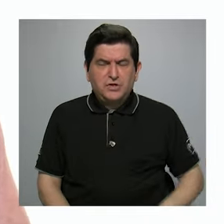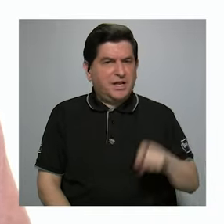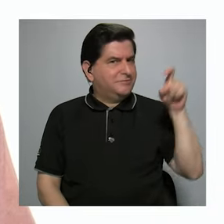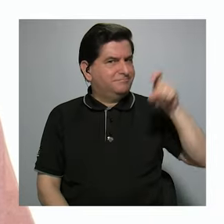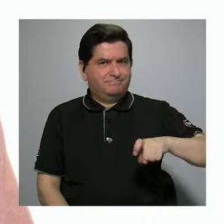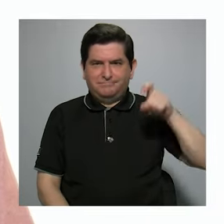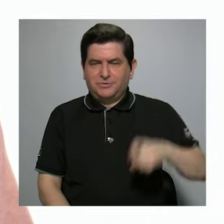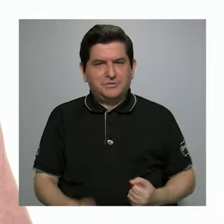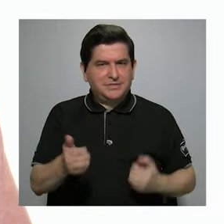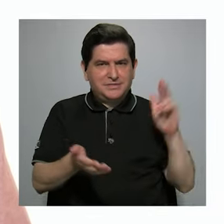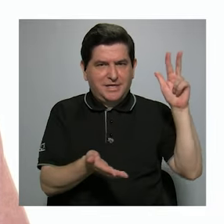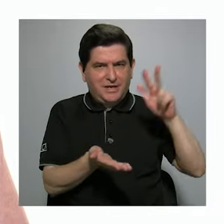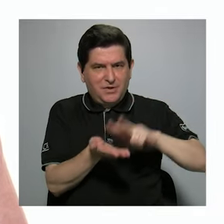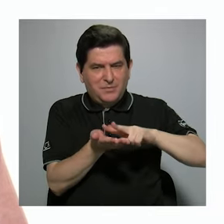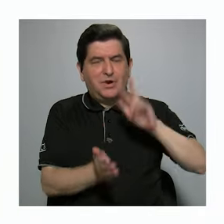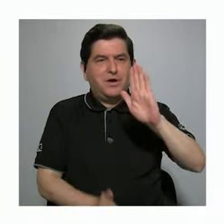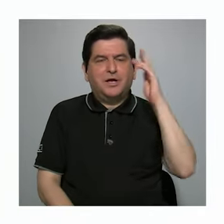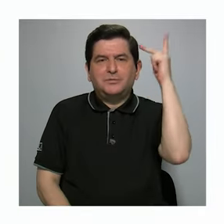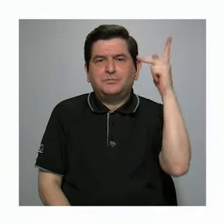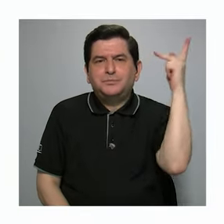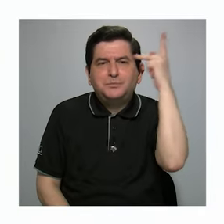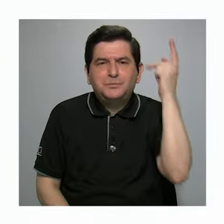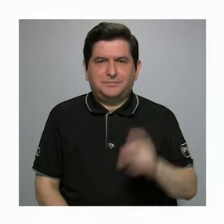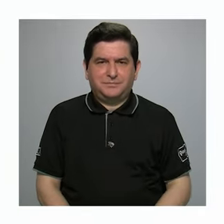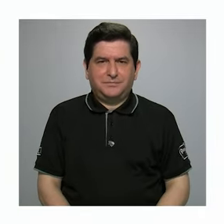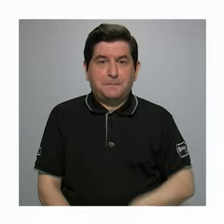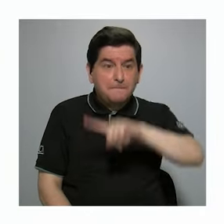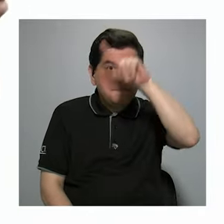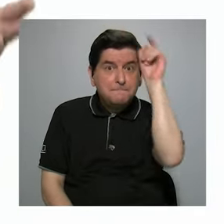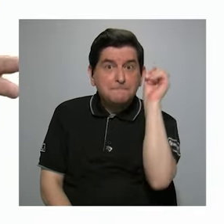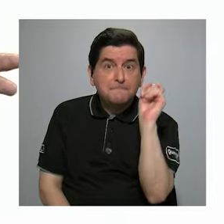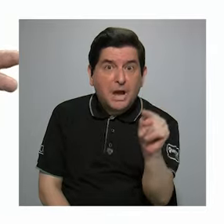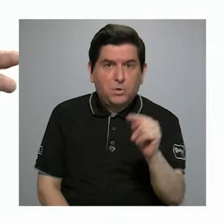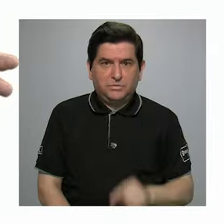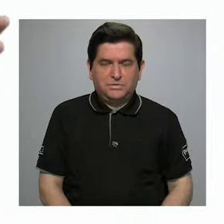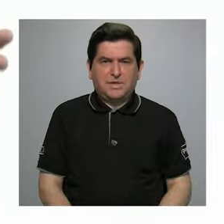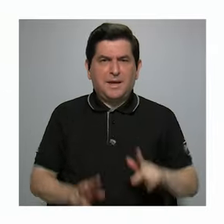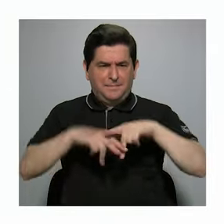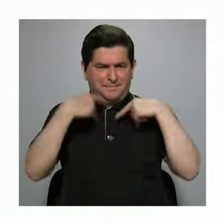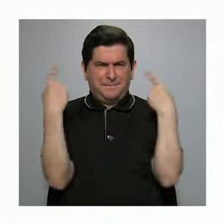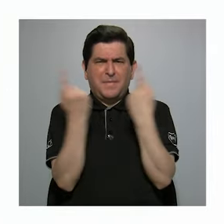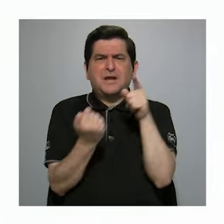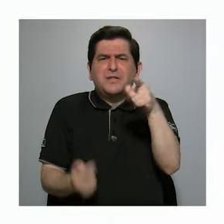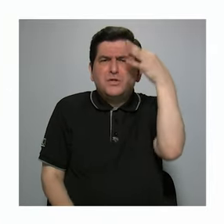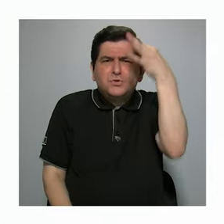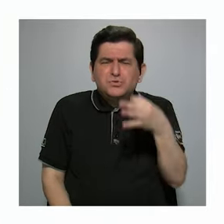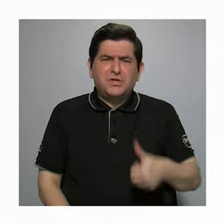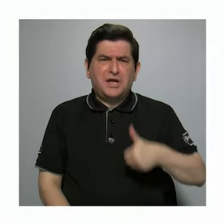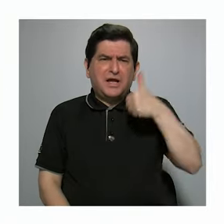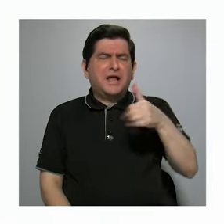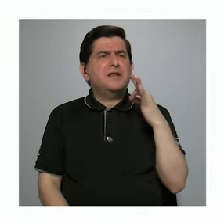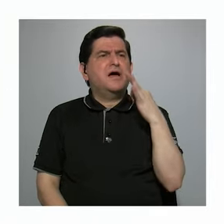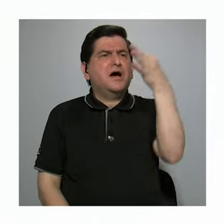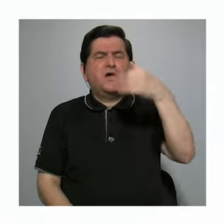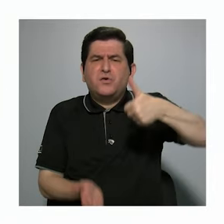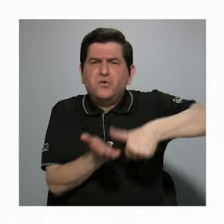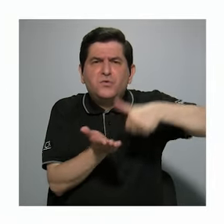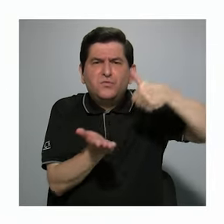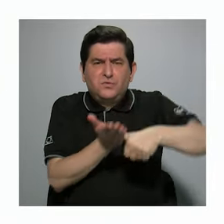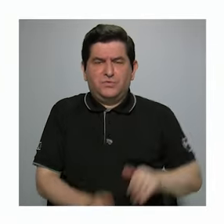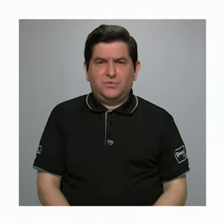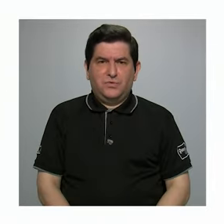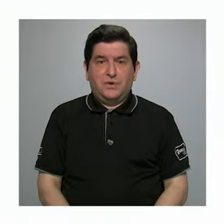necesariamente aprueban sus políticas. Ante la pregunta, ¿cuál partido ve usted ganando las próximas elecciones?